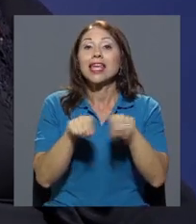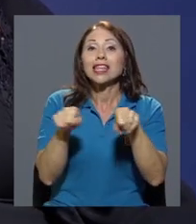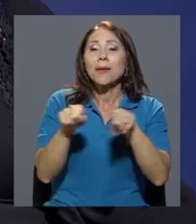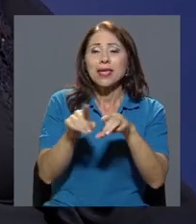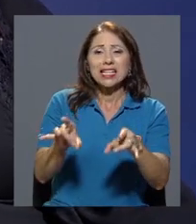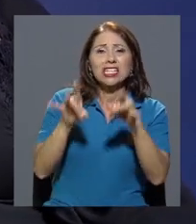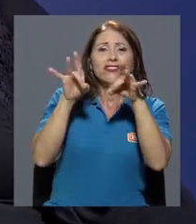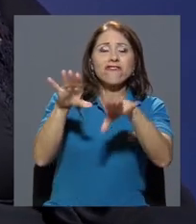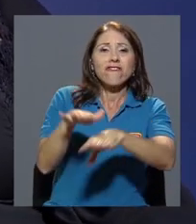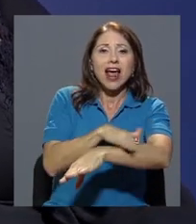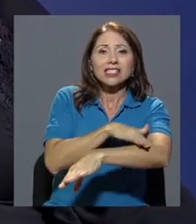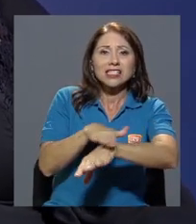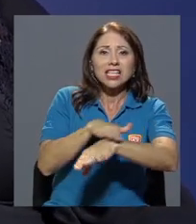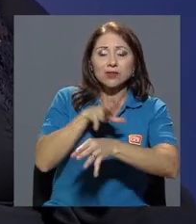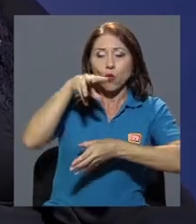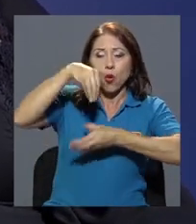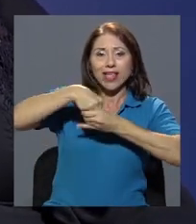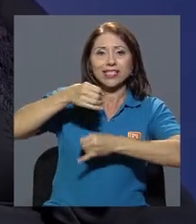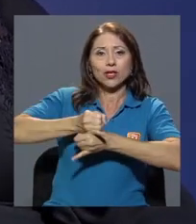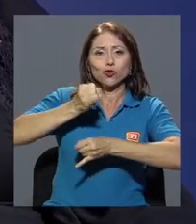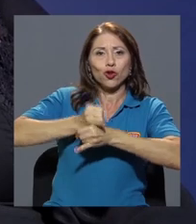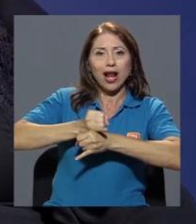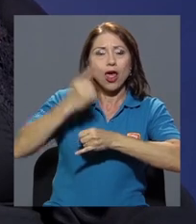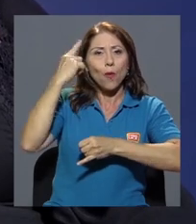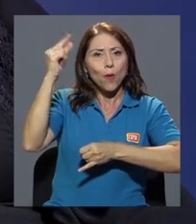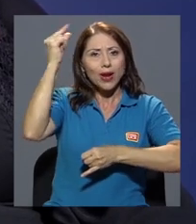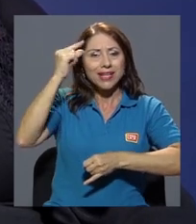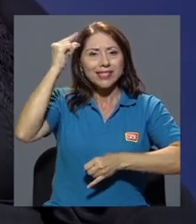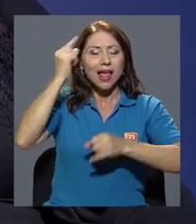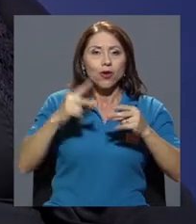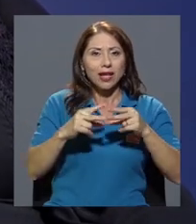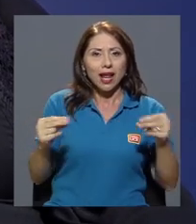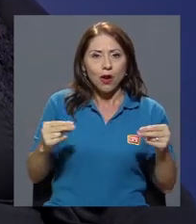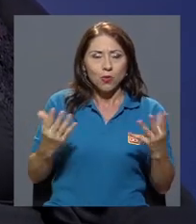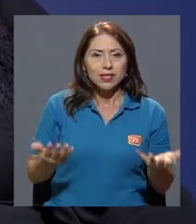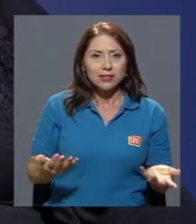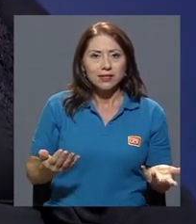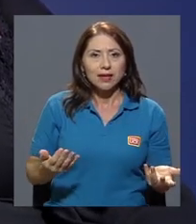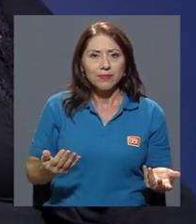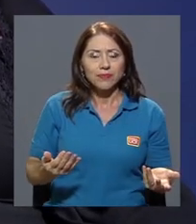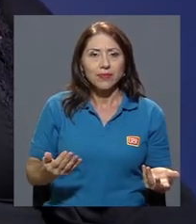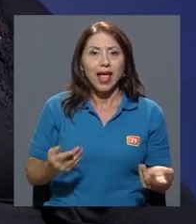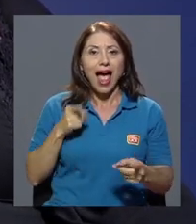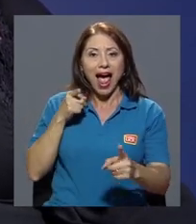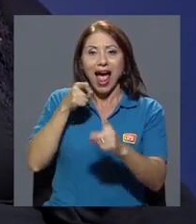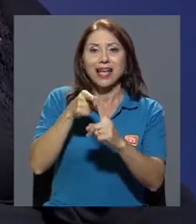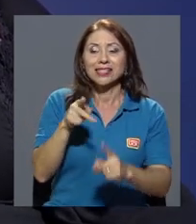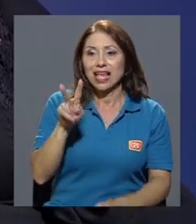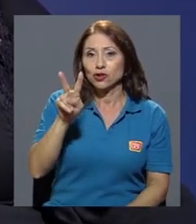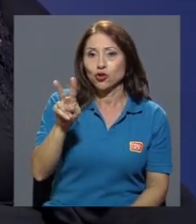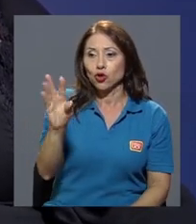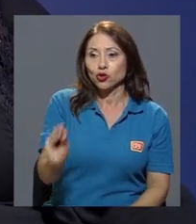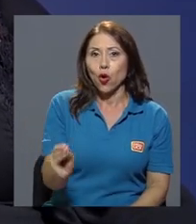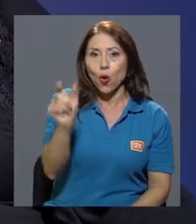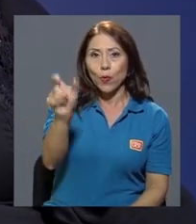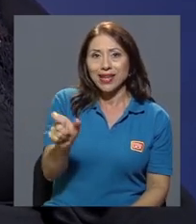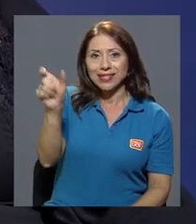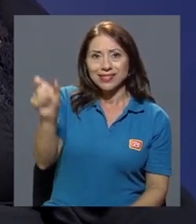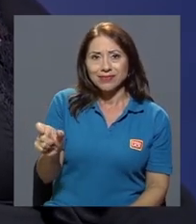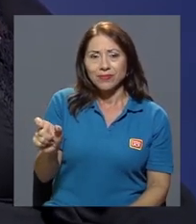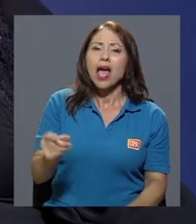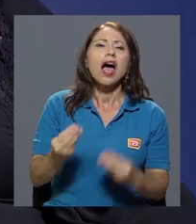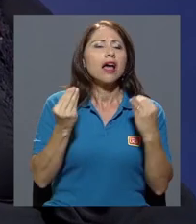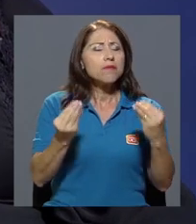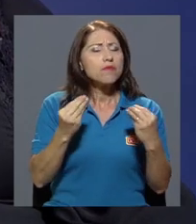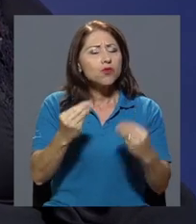también racismo institucionalizado por parte del Estado nicaragüense hacia estos dos jóvenes. Hay